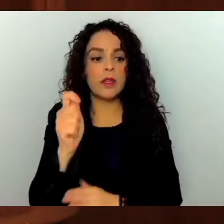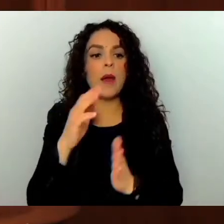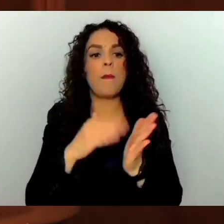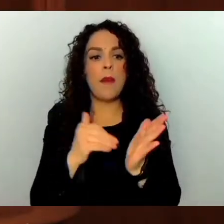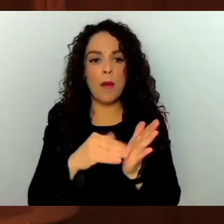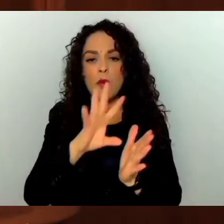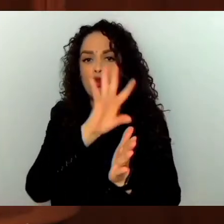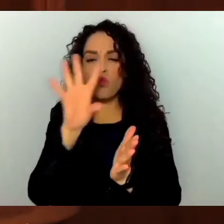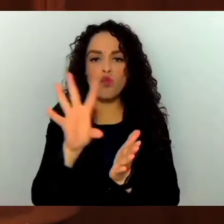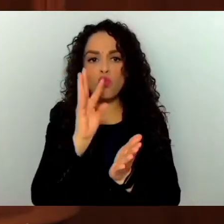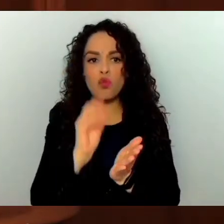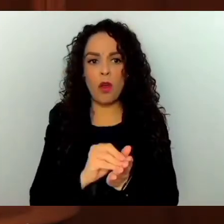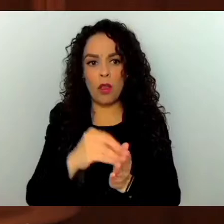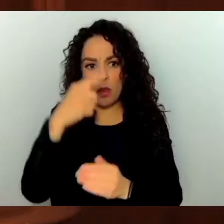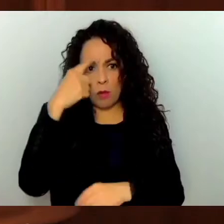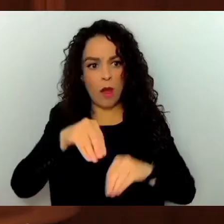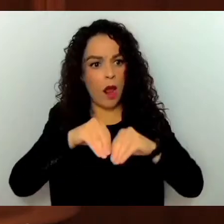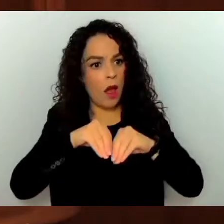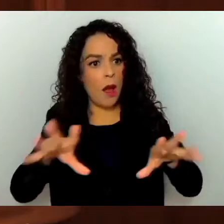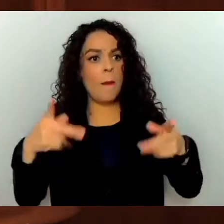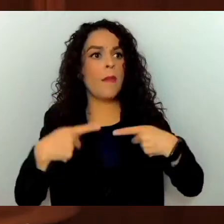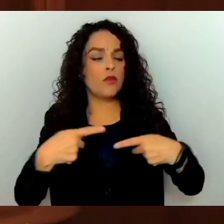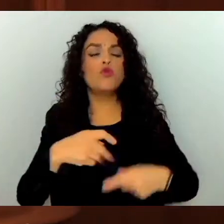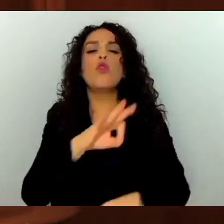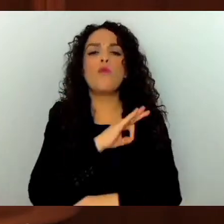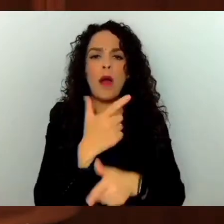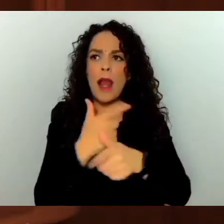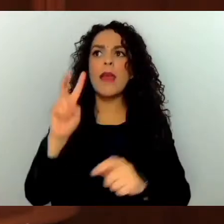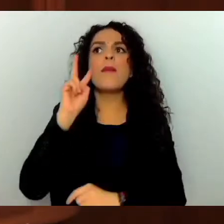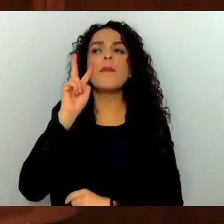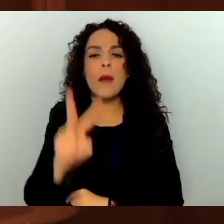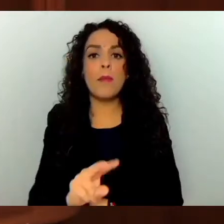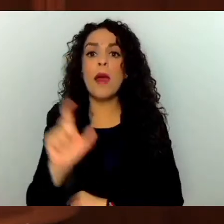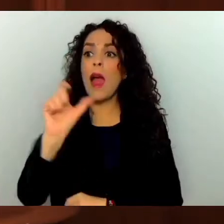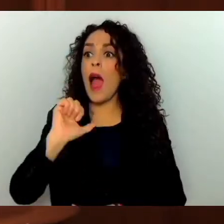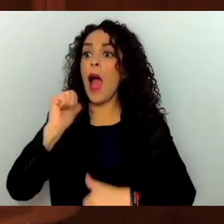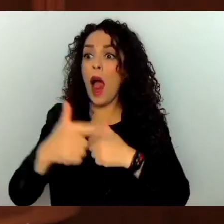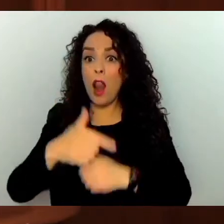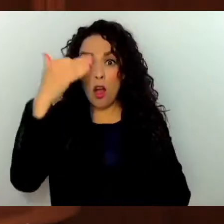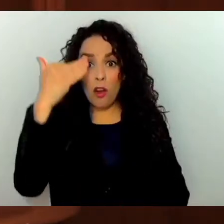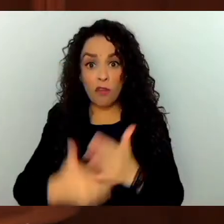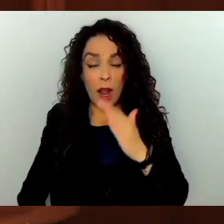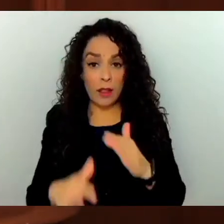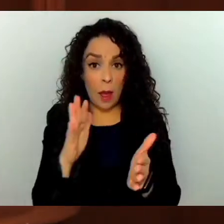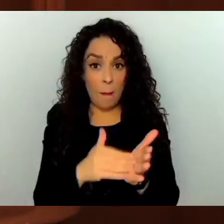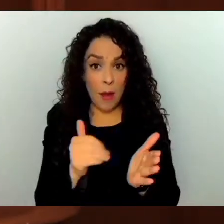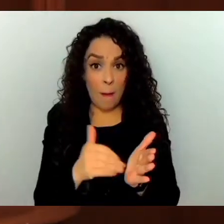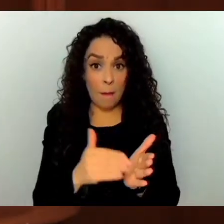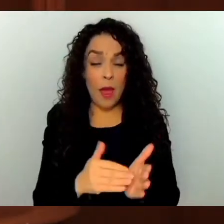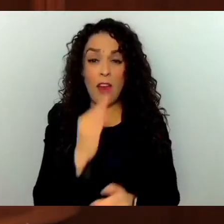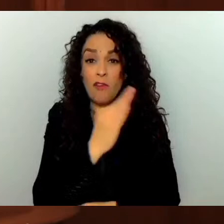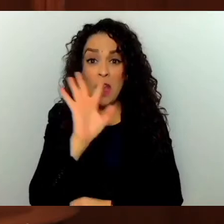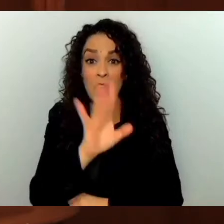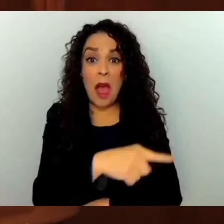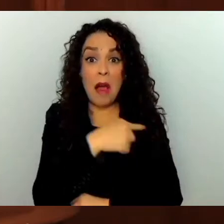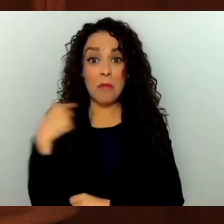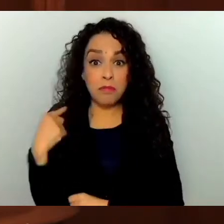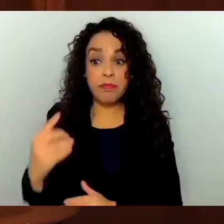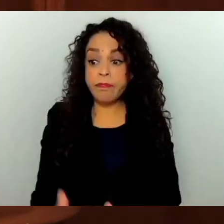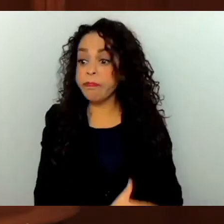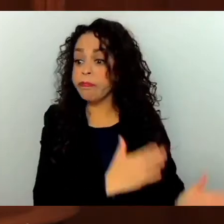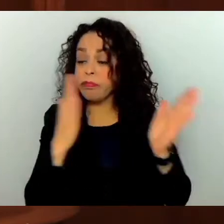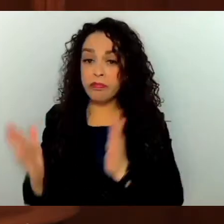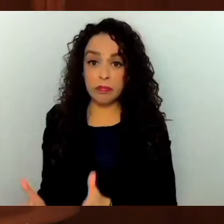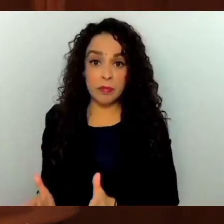adjuntos en versión pública. Ante la falta de algún documento referido a su presentación fuera de tiempo y o forma distinta al